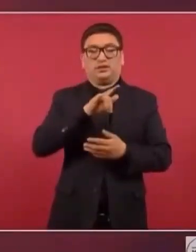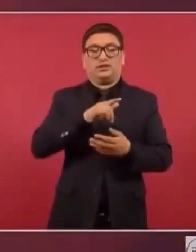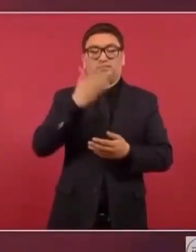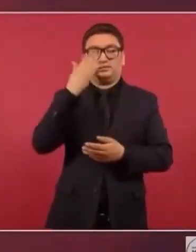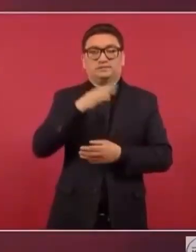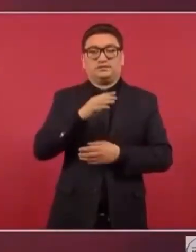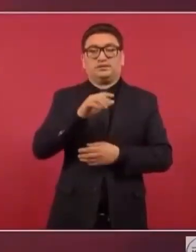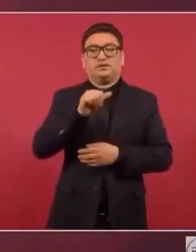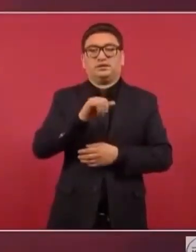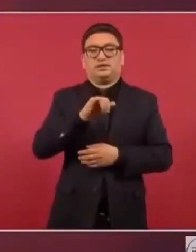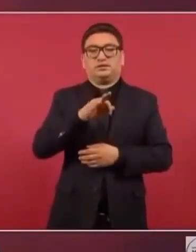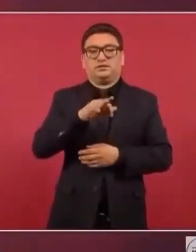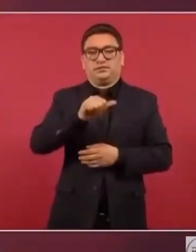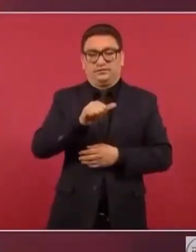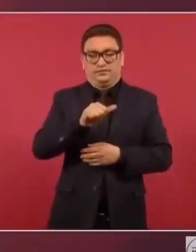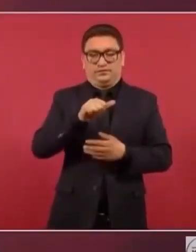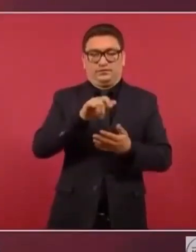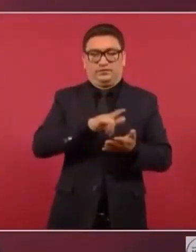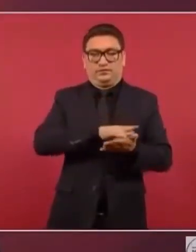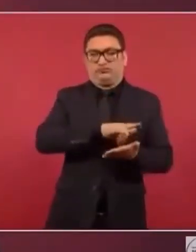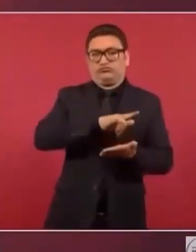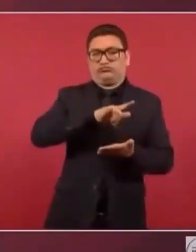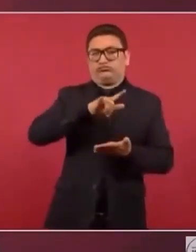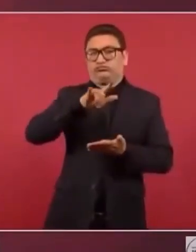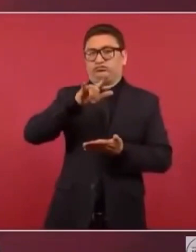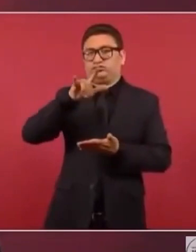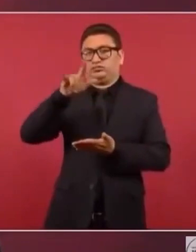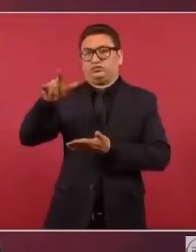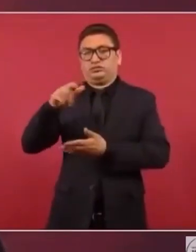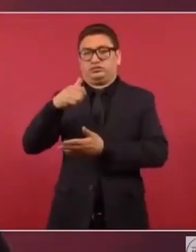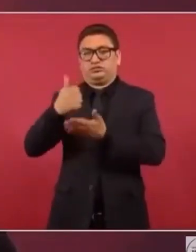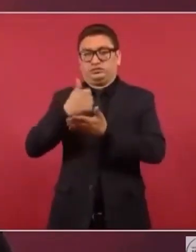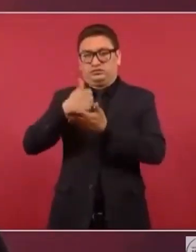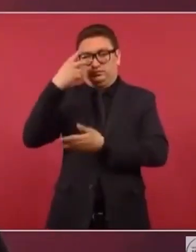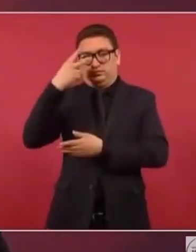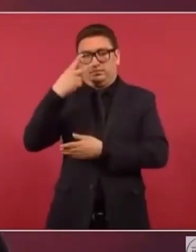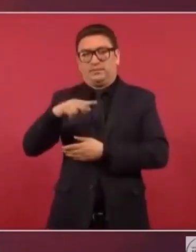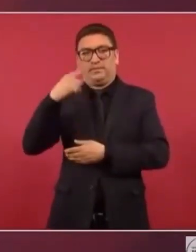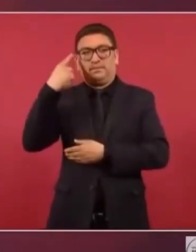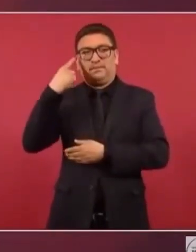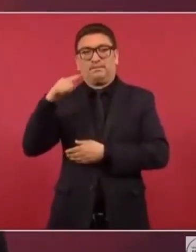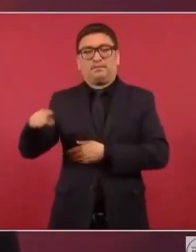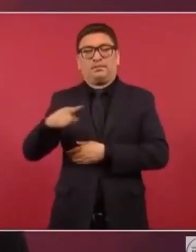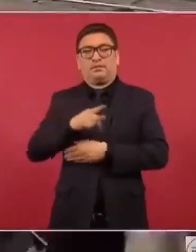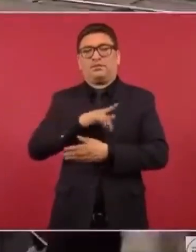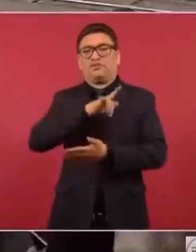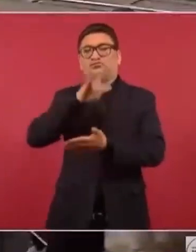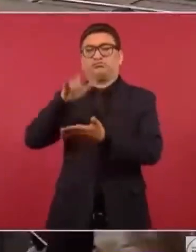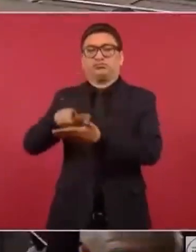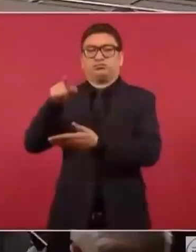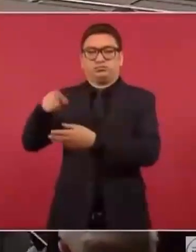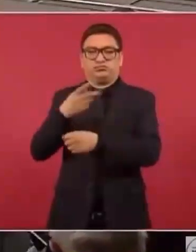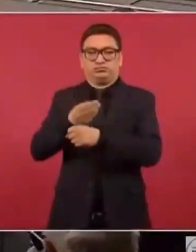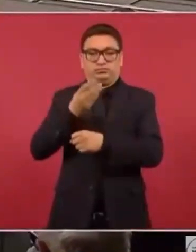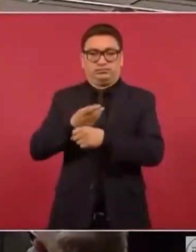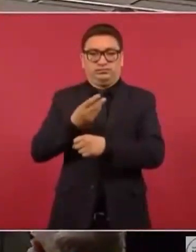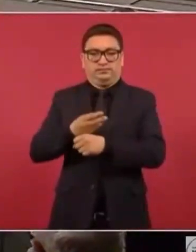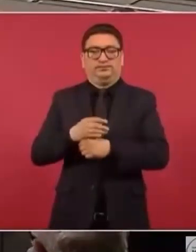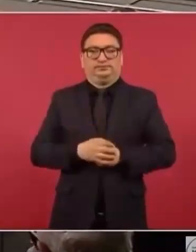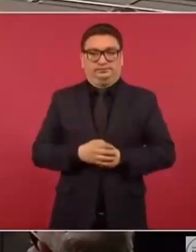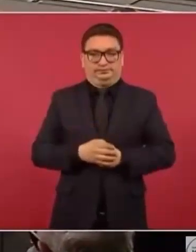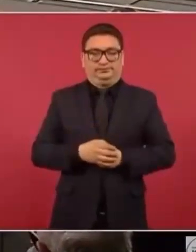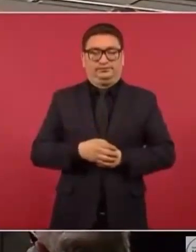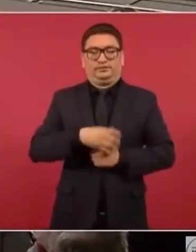Internacional de Felipe Ángeles al Aeropuerto Internacional de la Ciudad de México para recibir mantenimiento. El